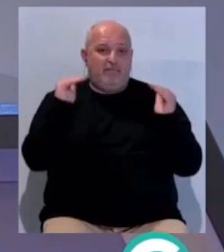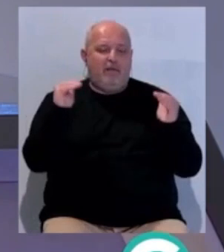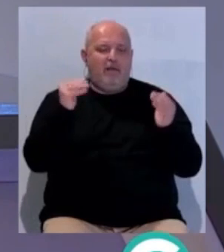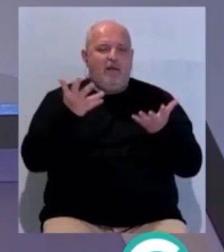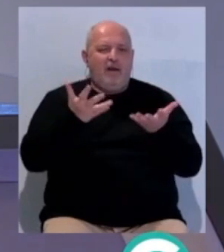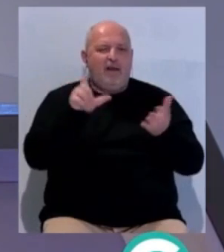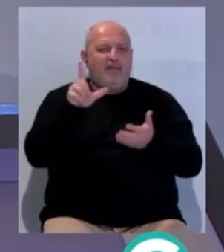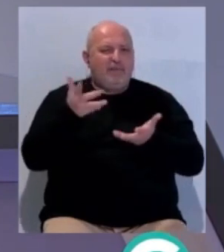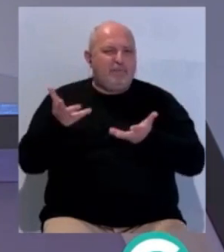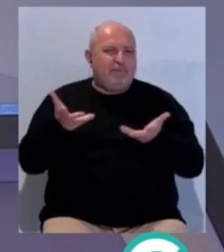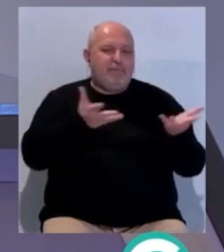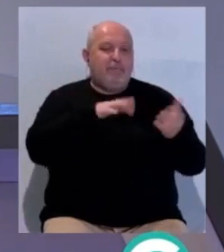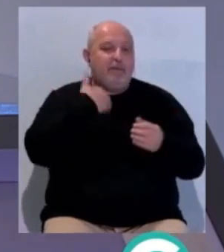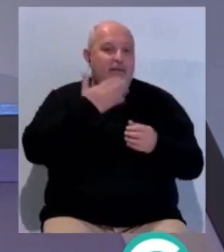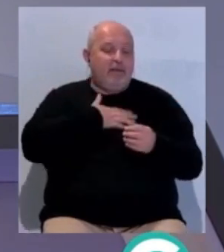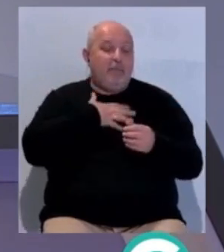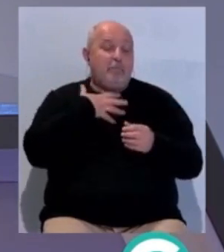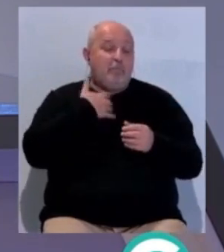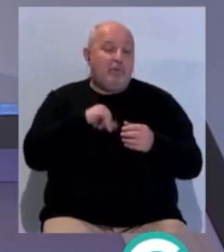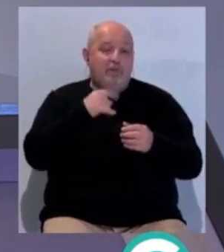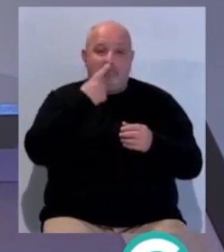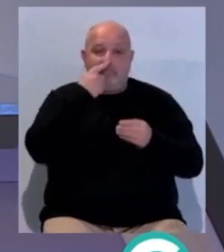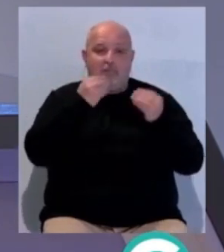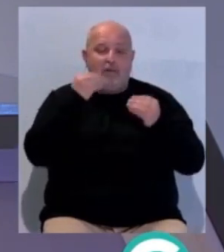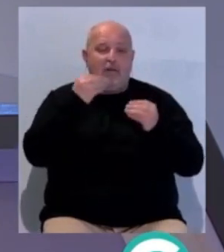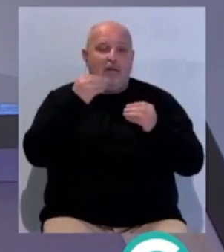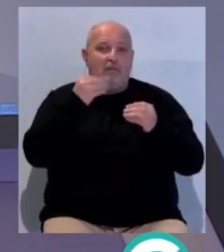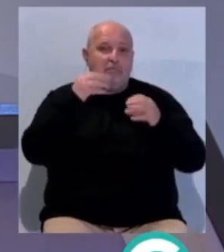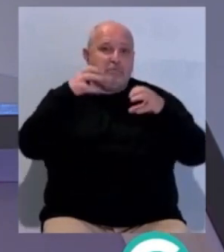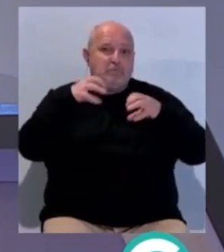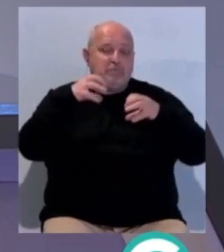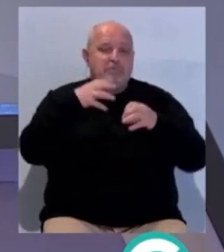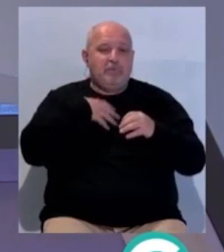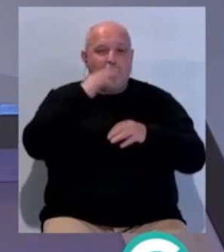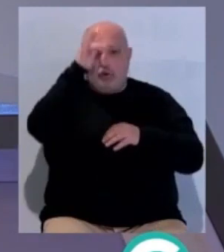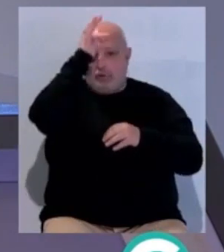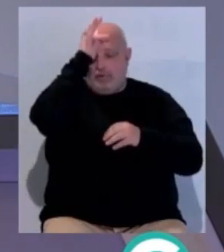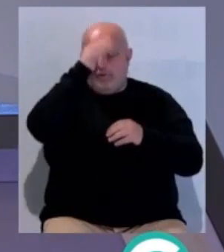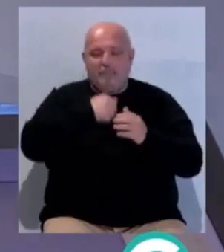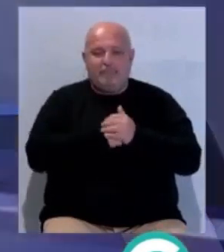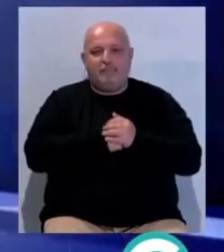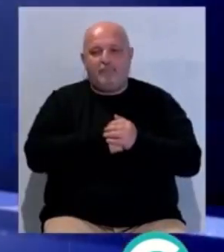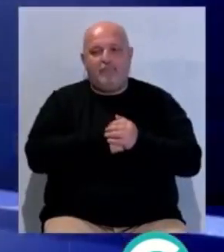Levante en la jornada de mañana y posibilidad de inestabilidad y precipitaciones en la del domingo.